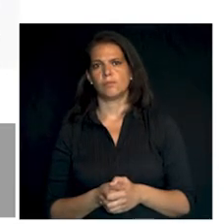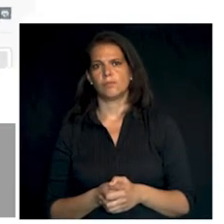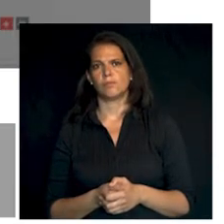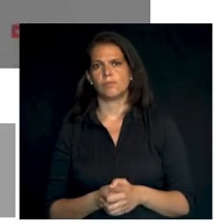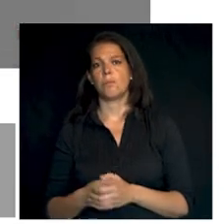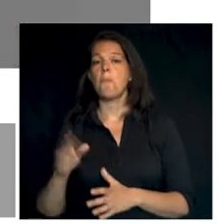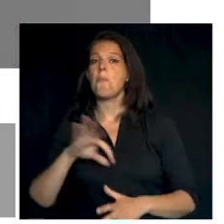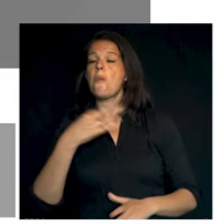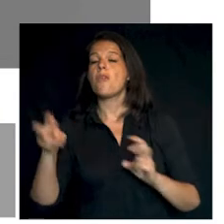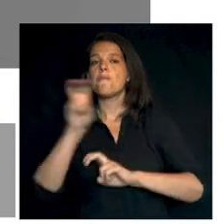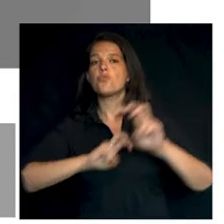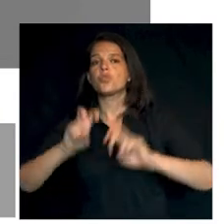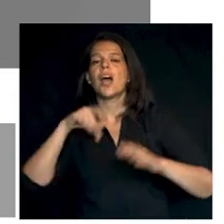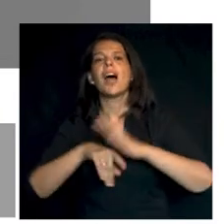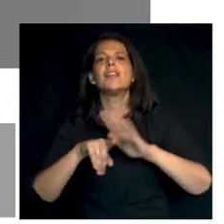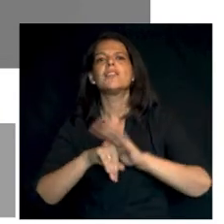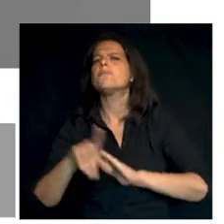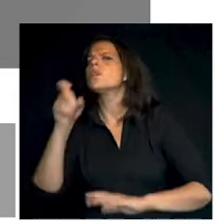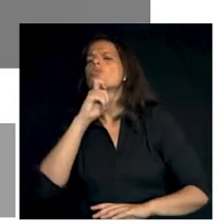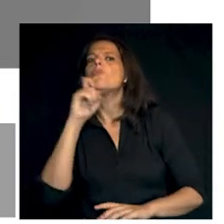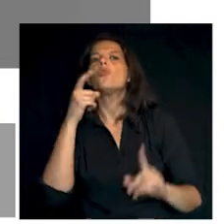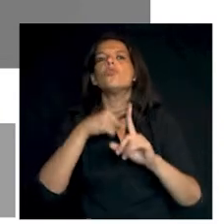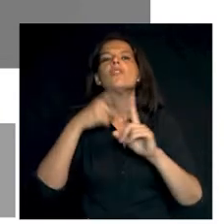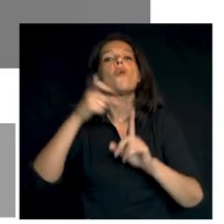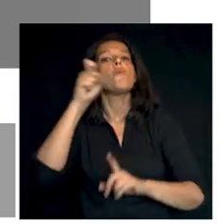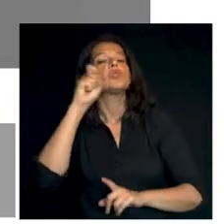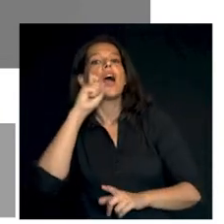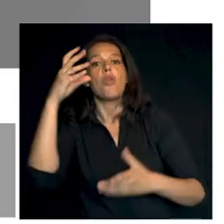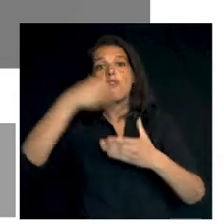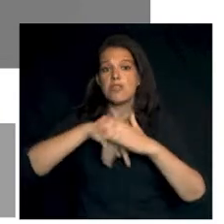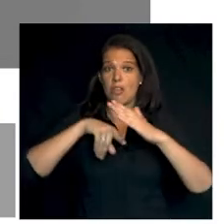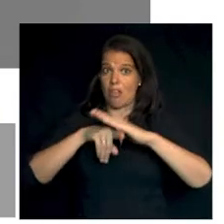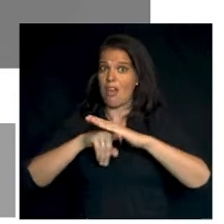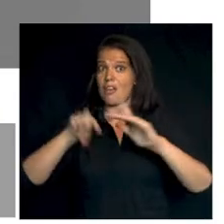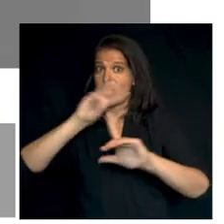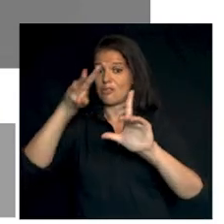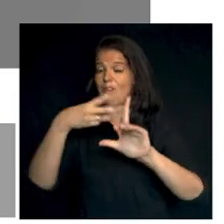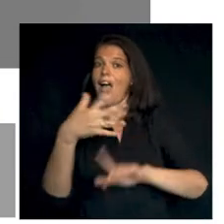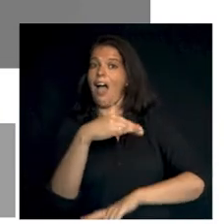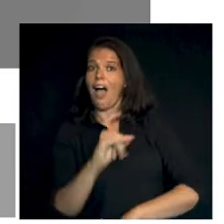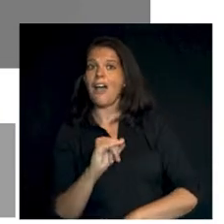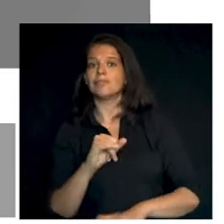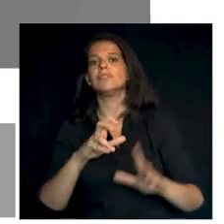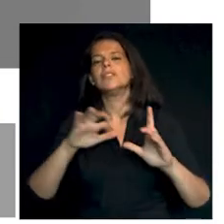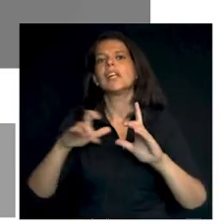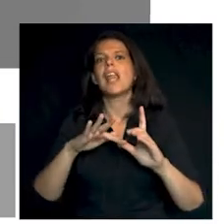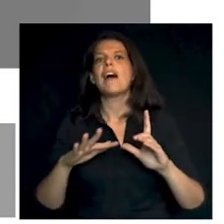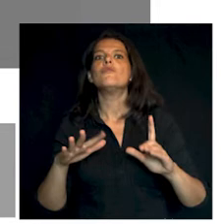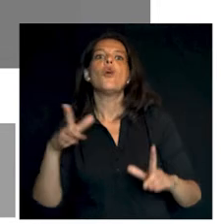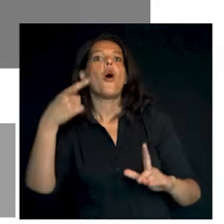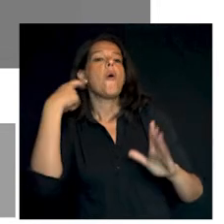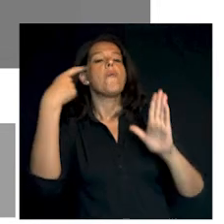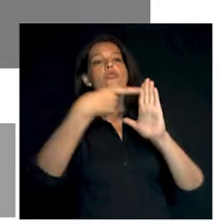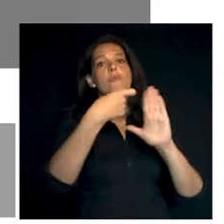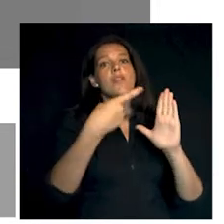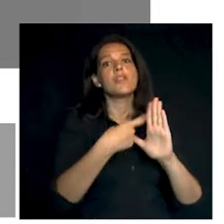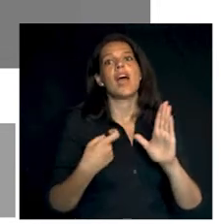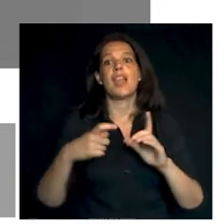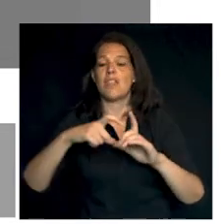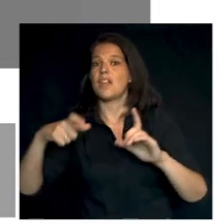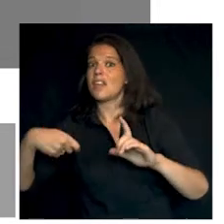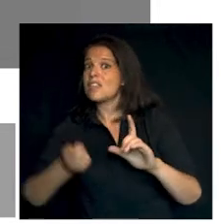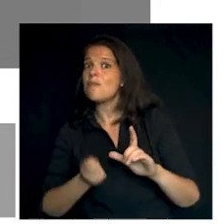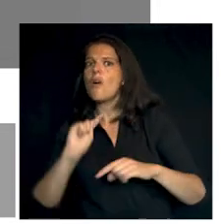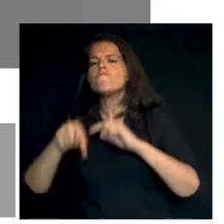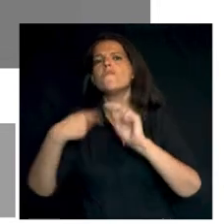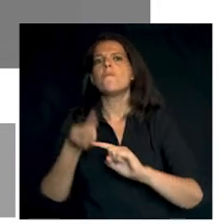Podremos buscar el trámite utilizando el buscador que nos ofrece la sede electrónica, tecleando Domiciliación bancaria de recibos